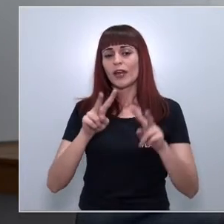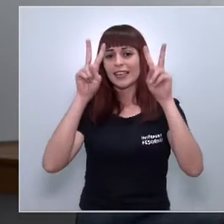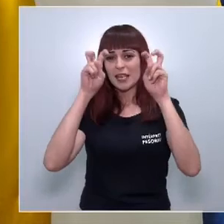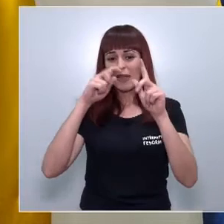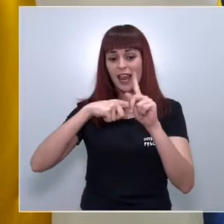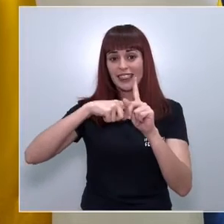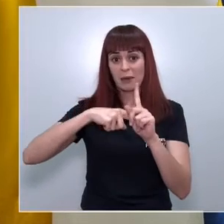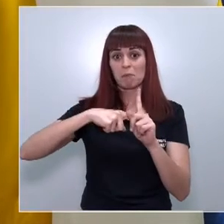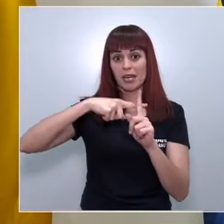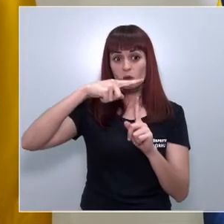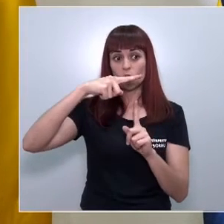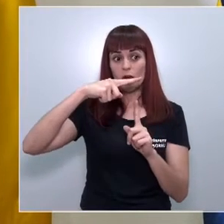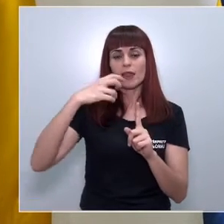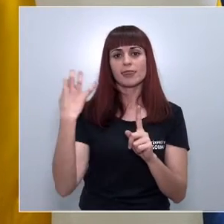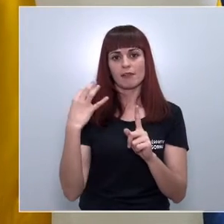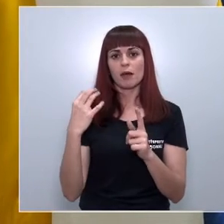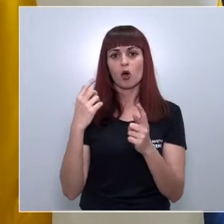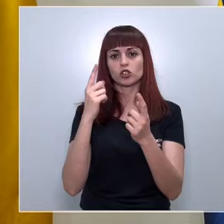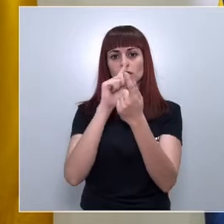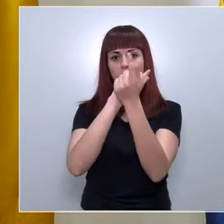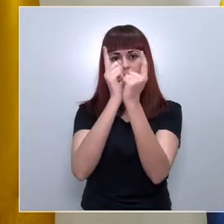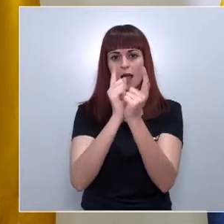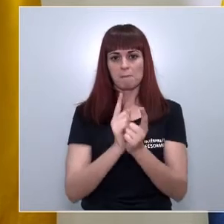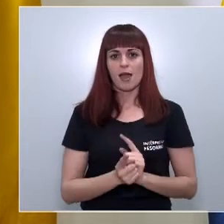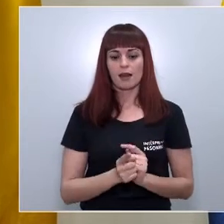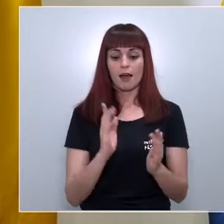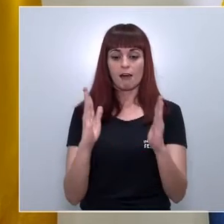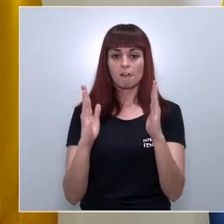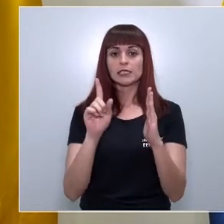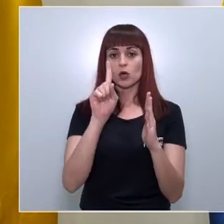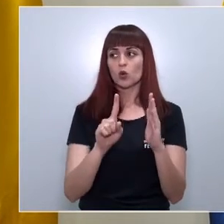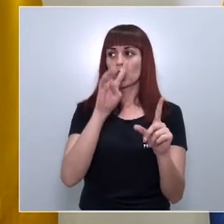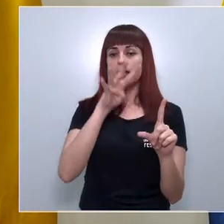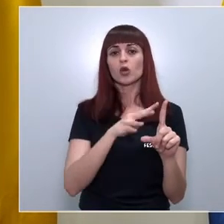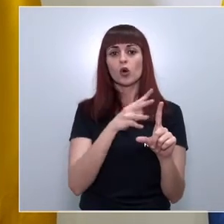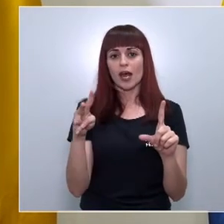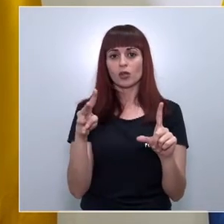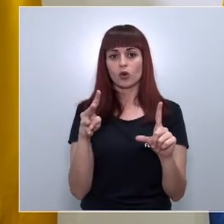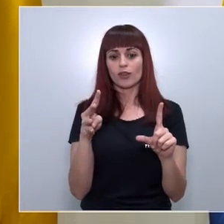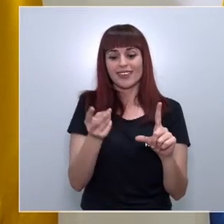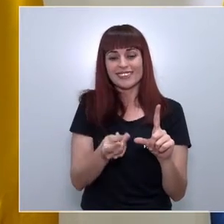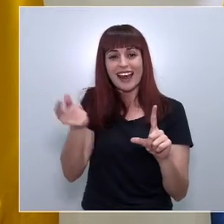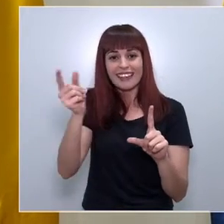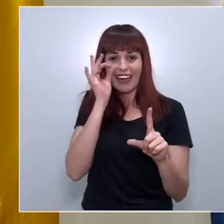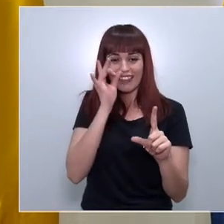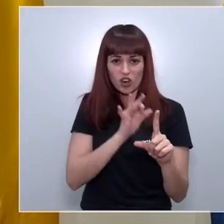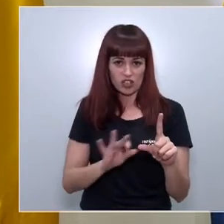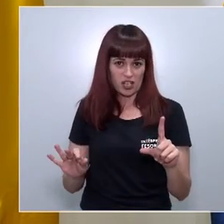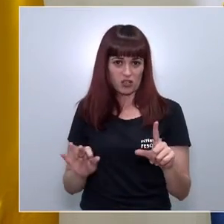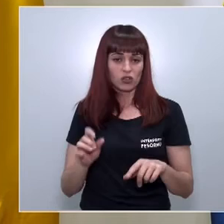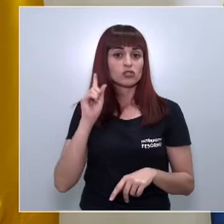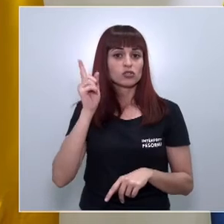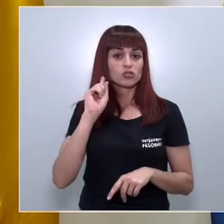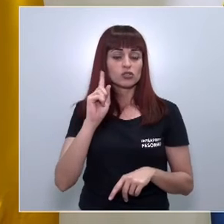temperaturas sí que había que que había que modificar en la fase 1 el horario el horario de salida de los niños nosotros planteamos unas